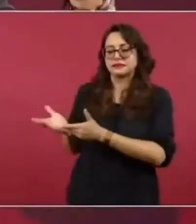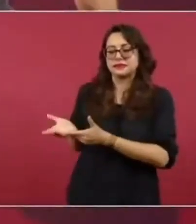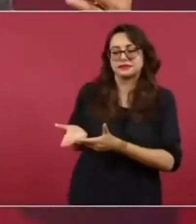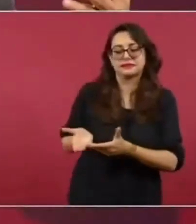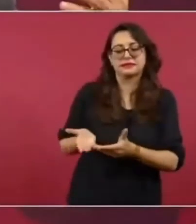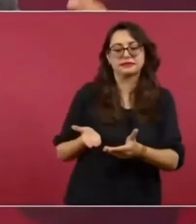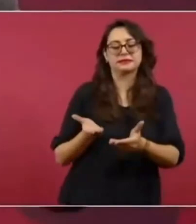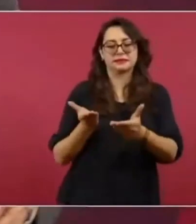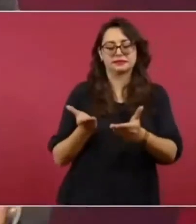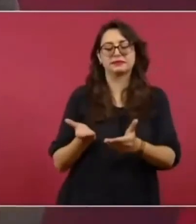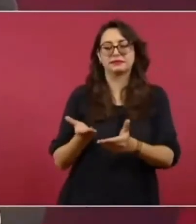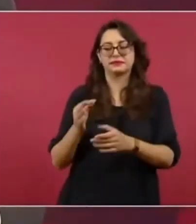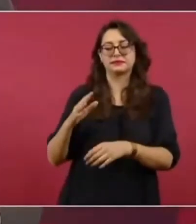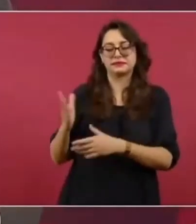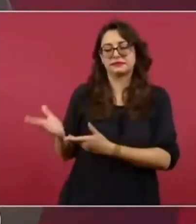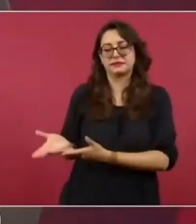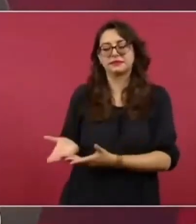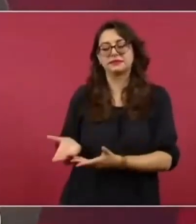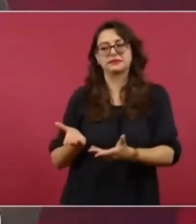al PAN